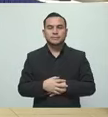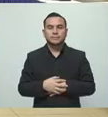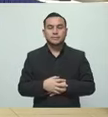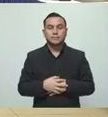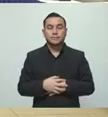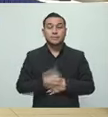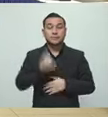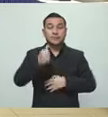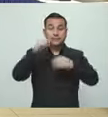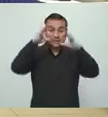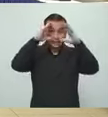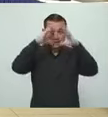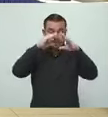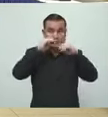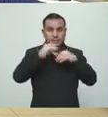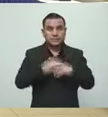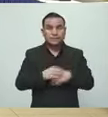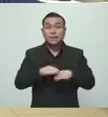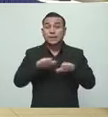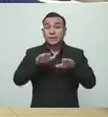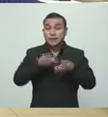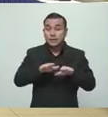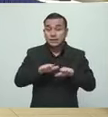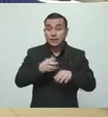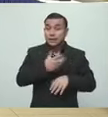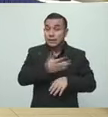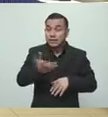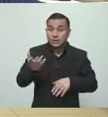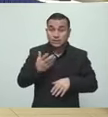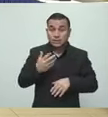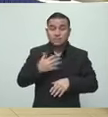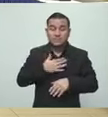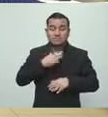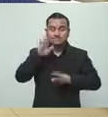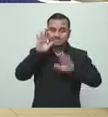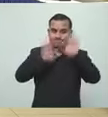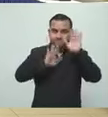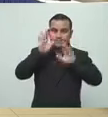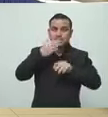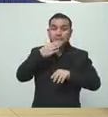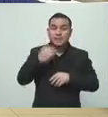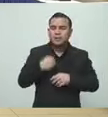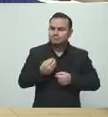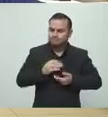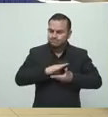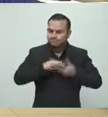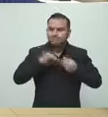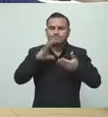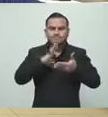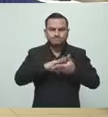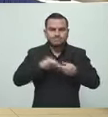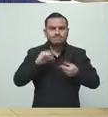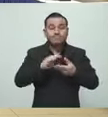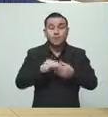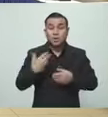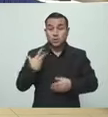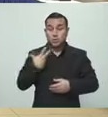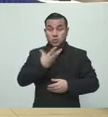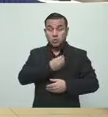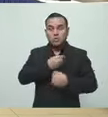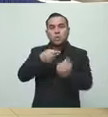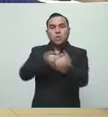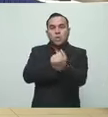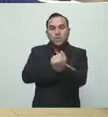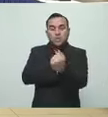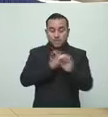Buenas noches. Gracias por la palabra. Comentarles que como Hospital Blum, siendo